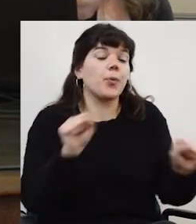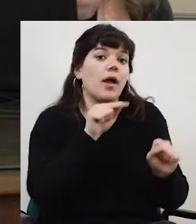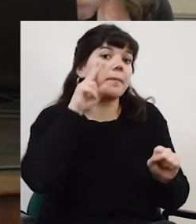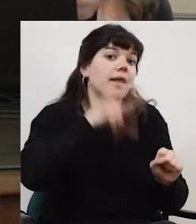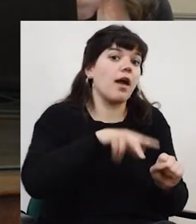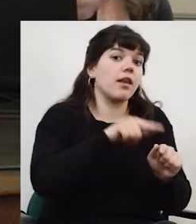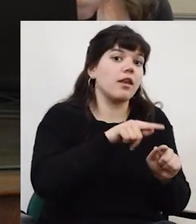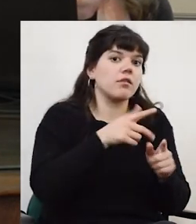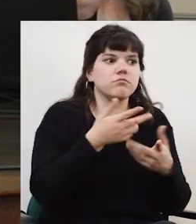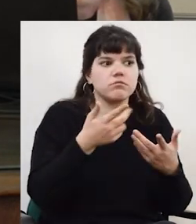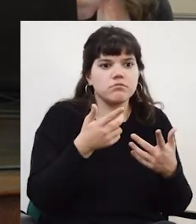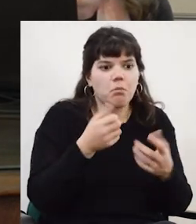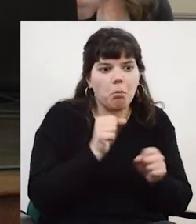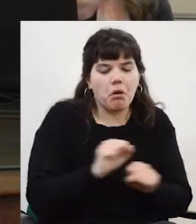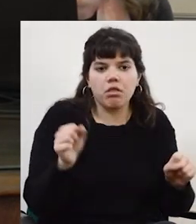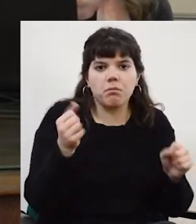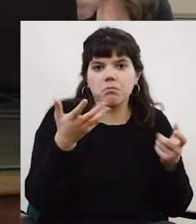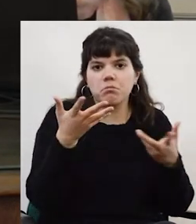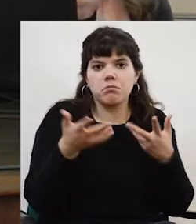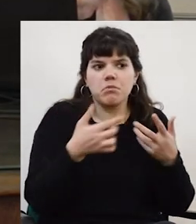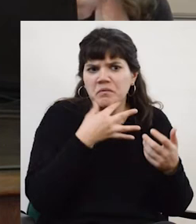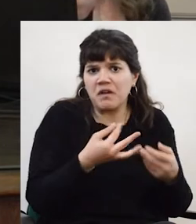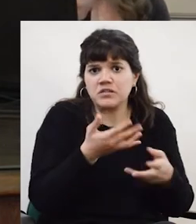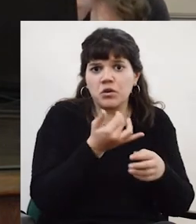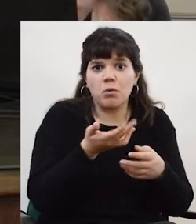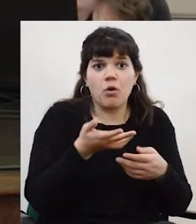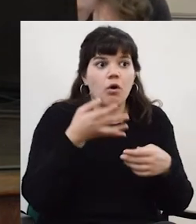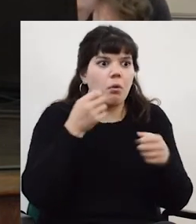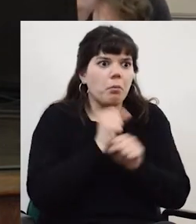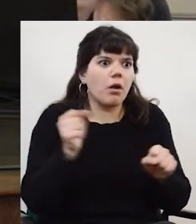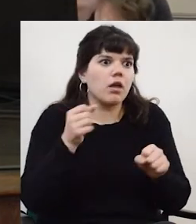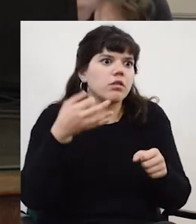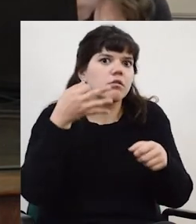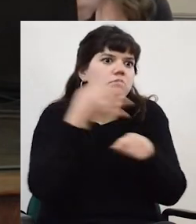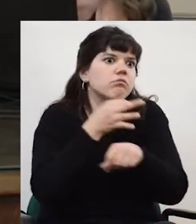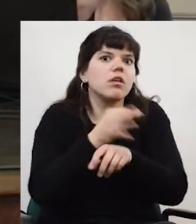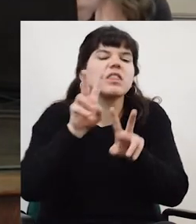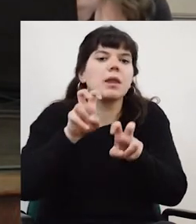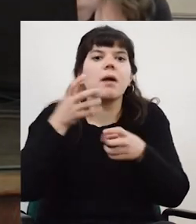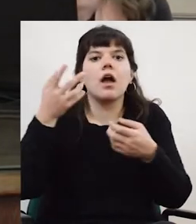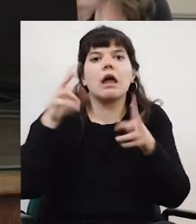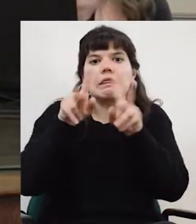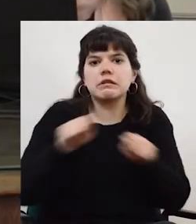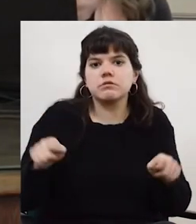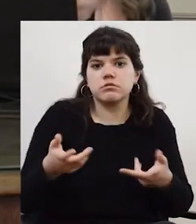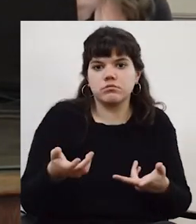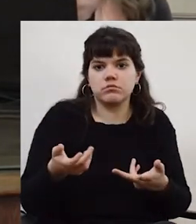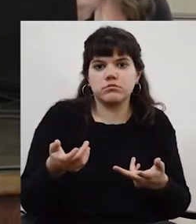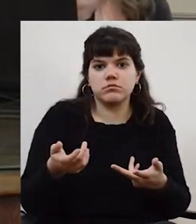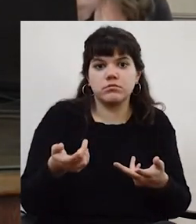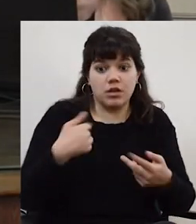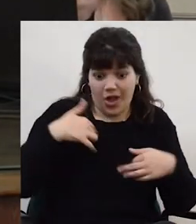por ejemplo, una cosa tan simple como tutorizar trabajos de estrés. Que nosotros,